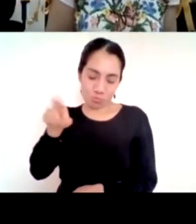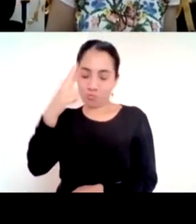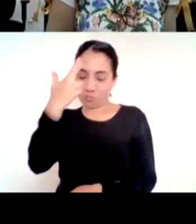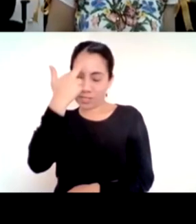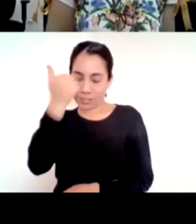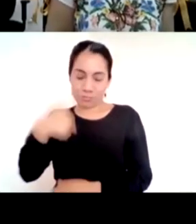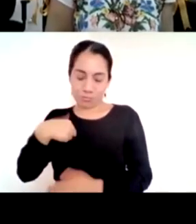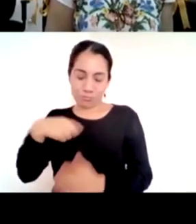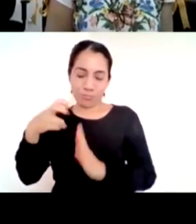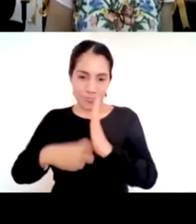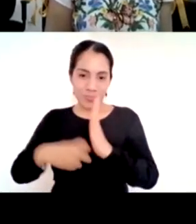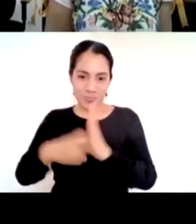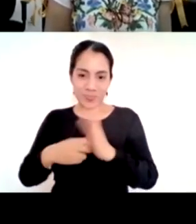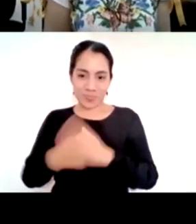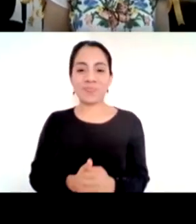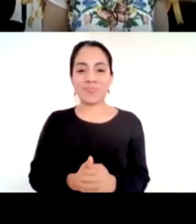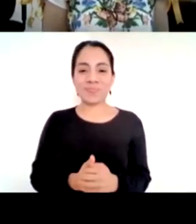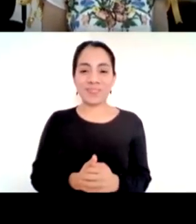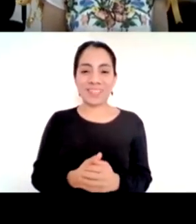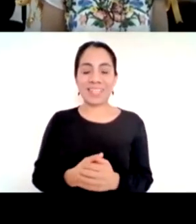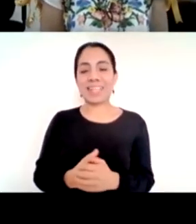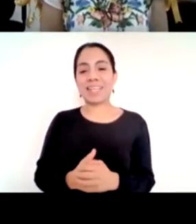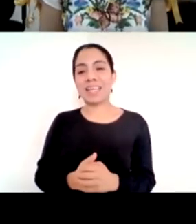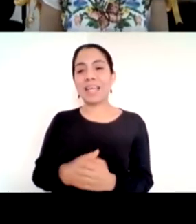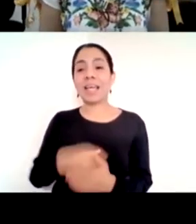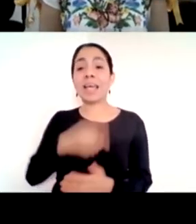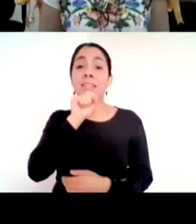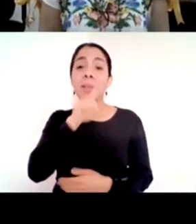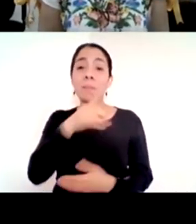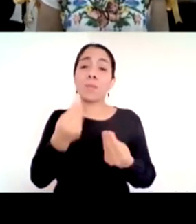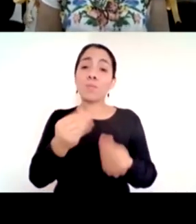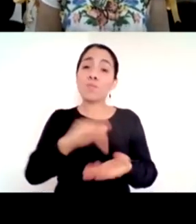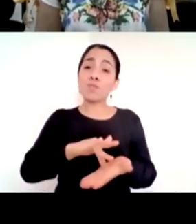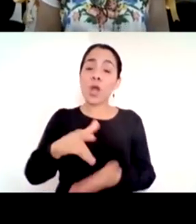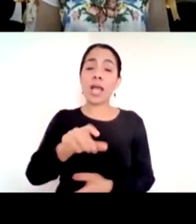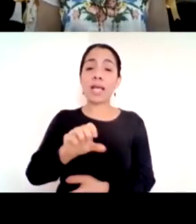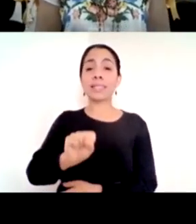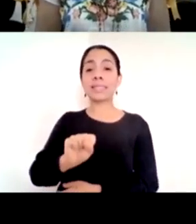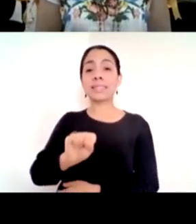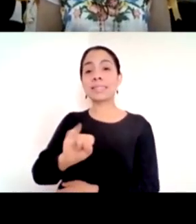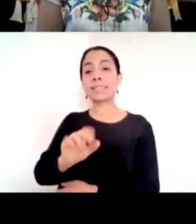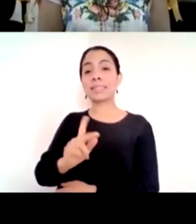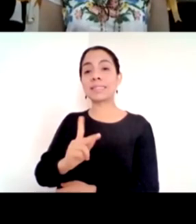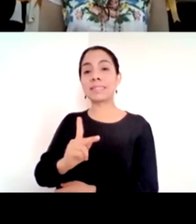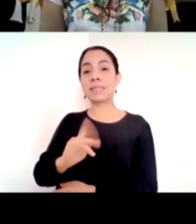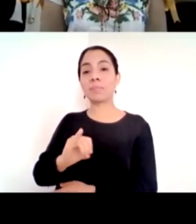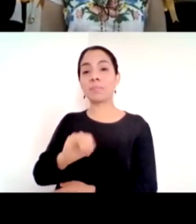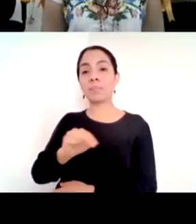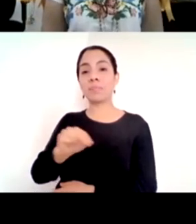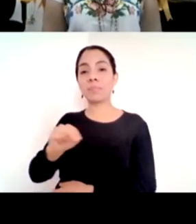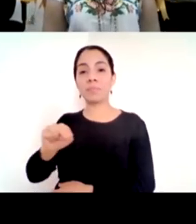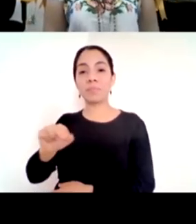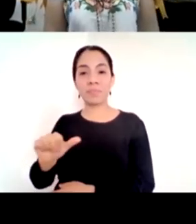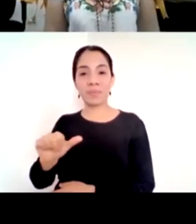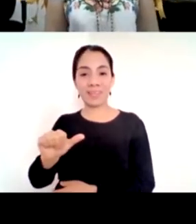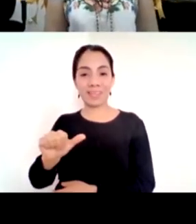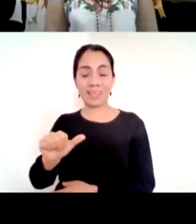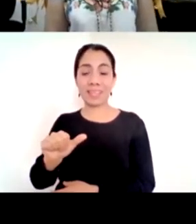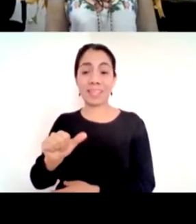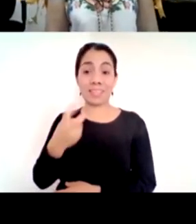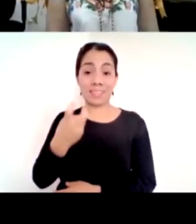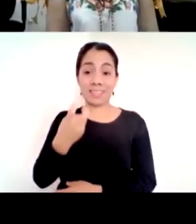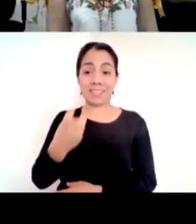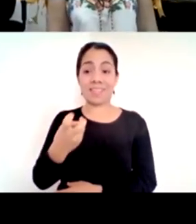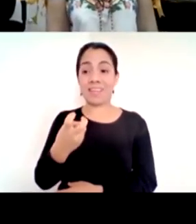de agradecer a a Sipina por por este conversatorio la verdad es que en estos momentos es muy importante